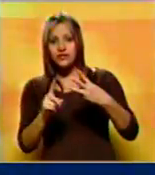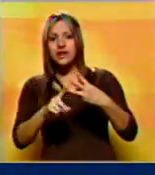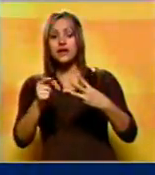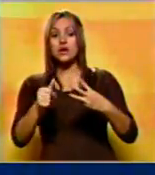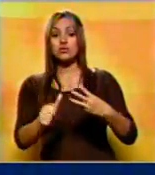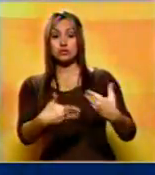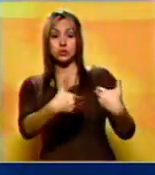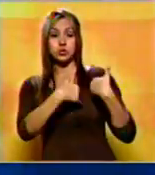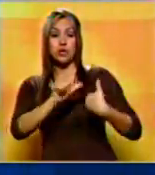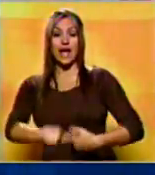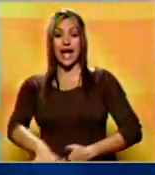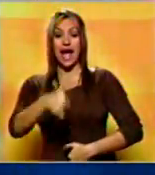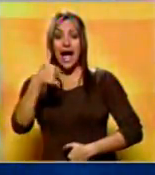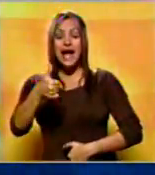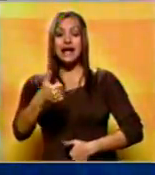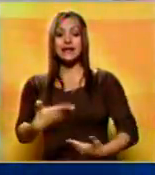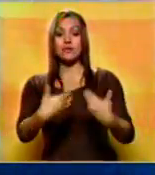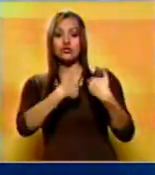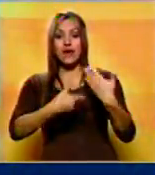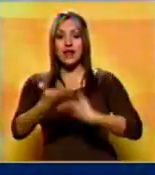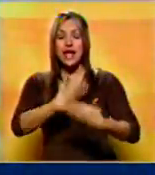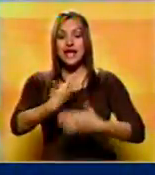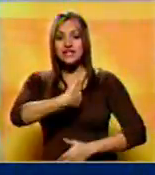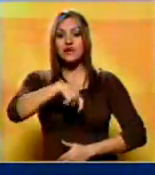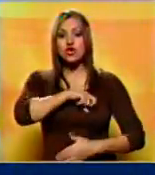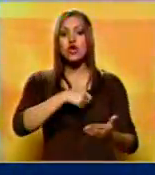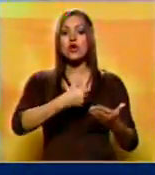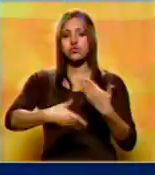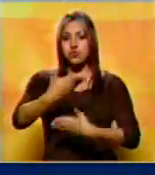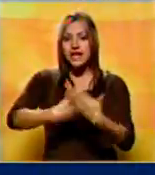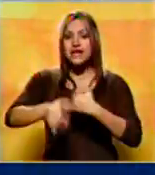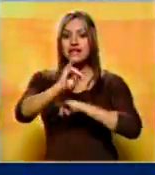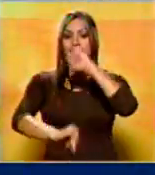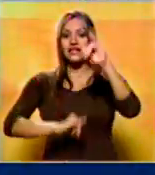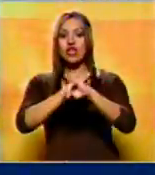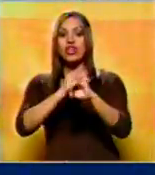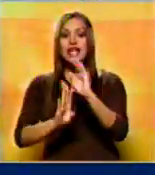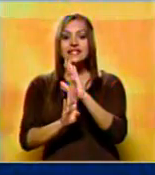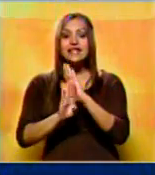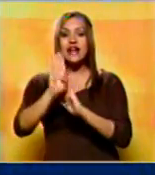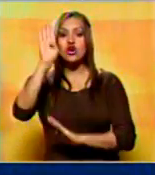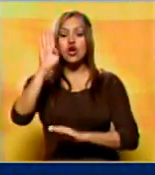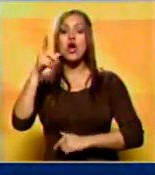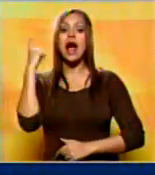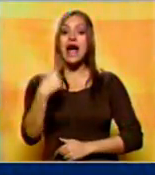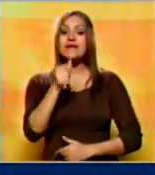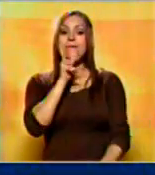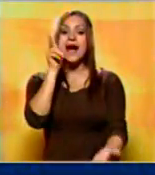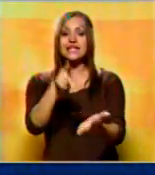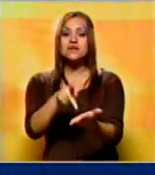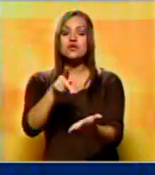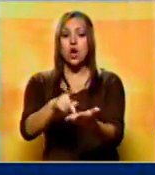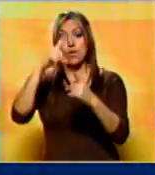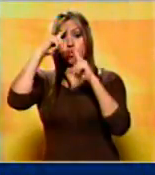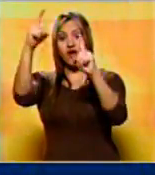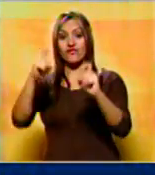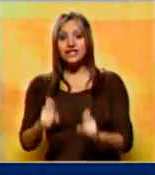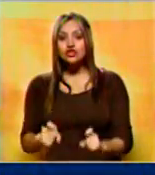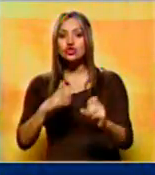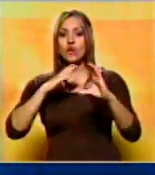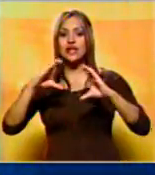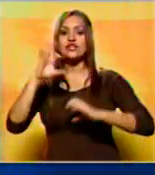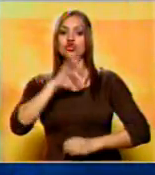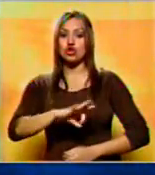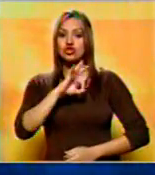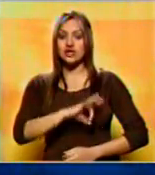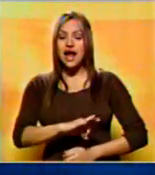convocados por la Agencia EFE y la Agencia Española de Cooperación Internacional para el Desarrollo y cuenta con la participación de profesionales de la comunicación